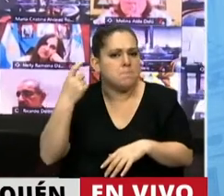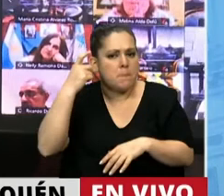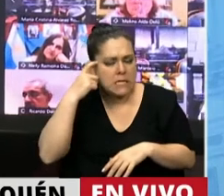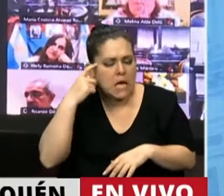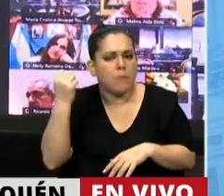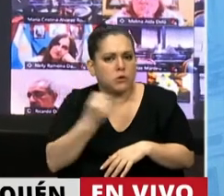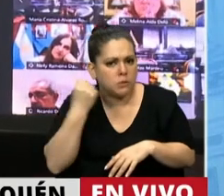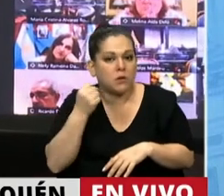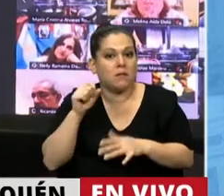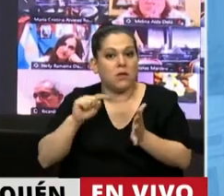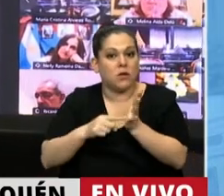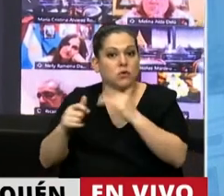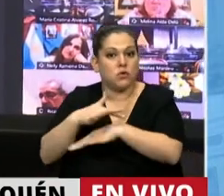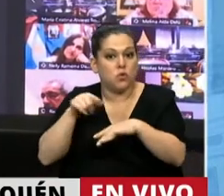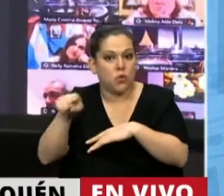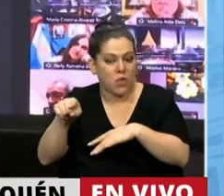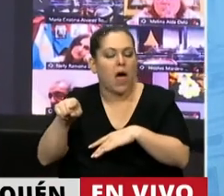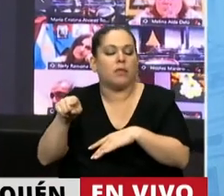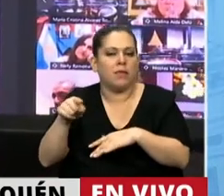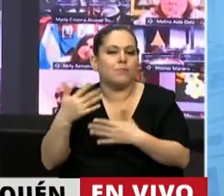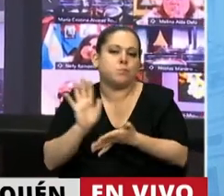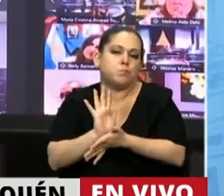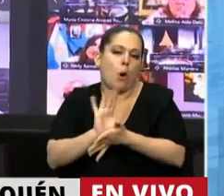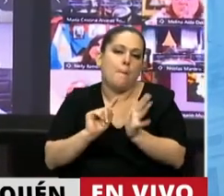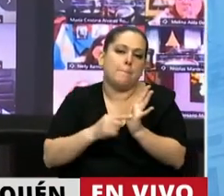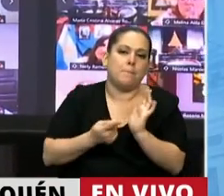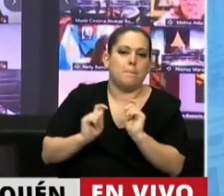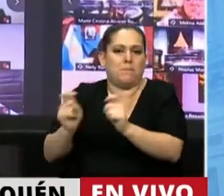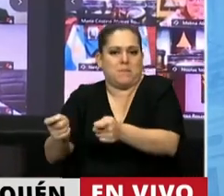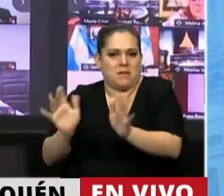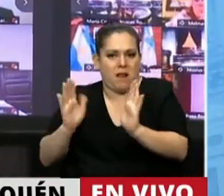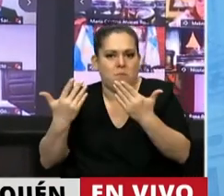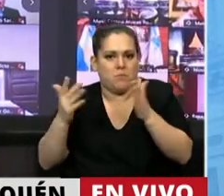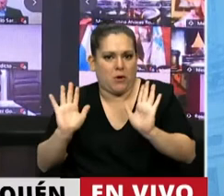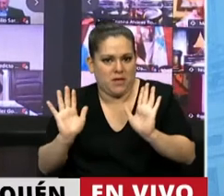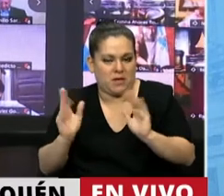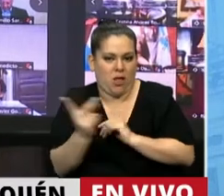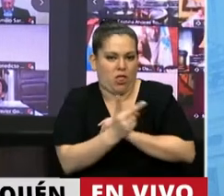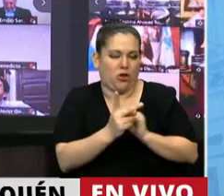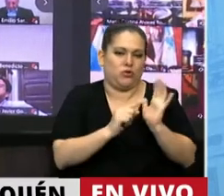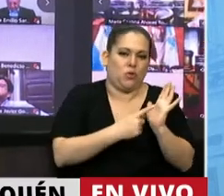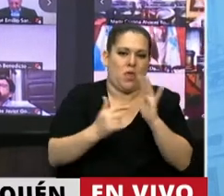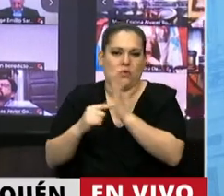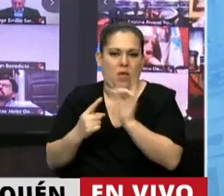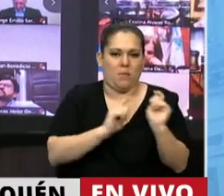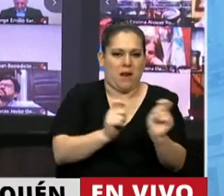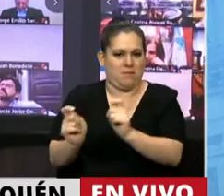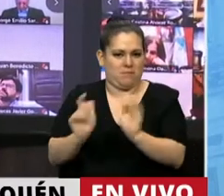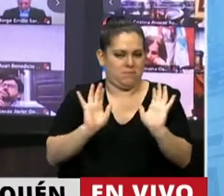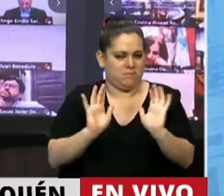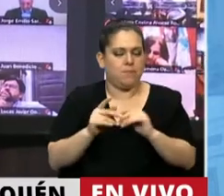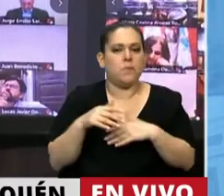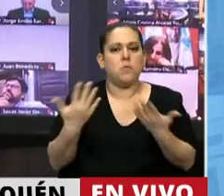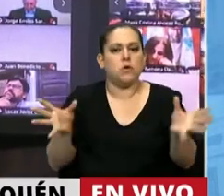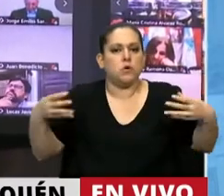incorporar a Chosmalal como capital alterna junto con Cutralcó. Por eso es que a comienzos de este año, desde el bloque del